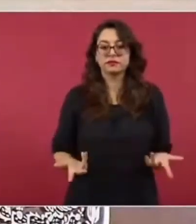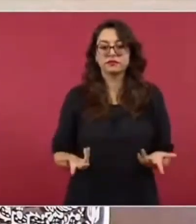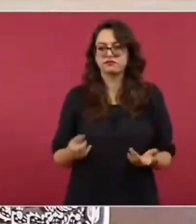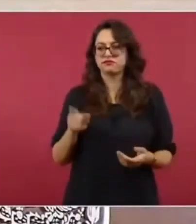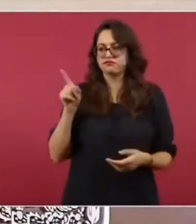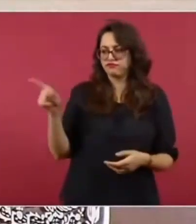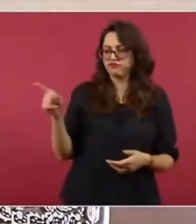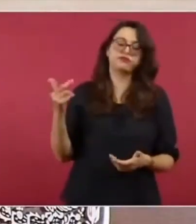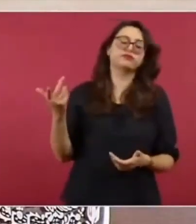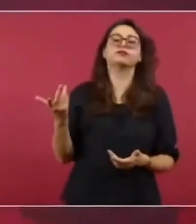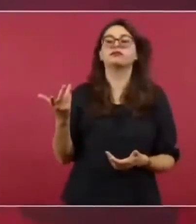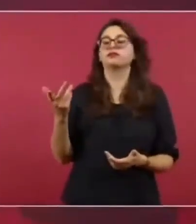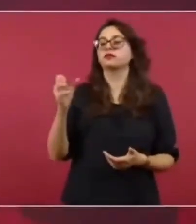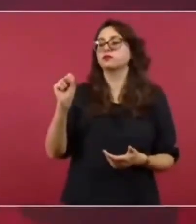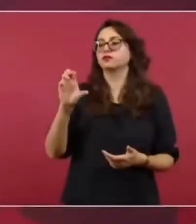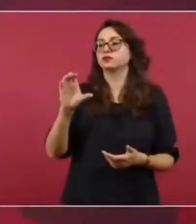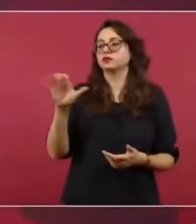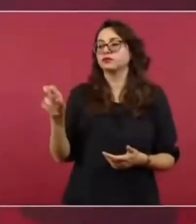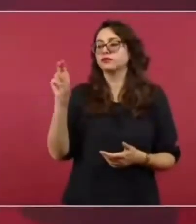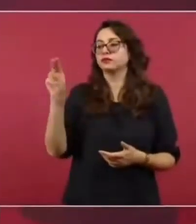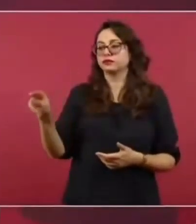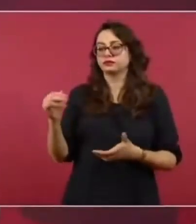al contrario